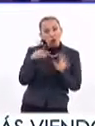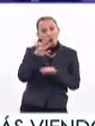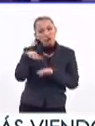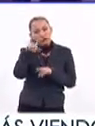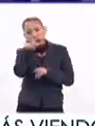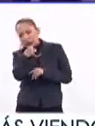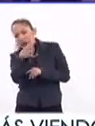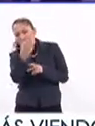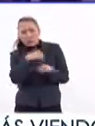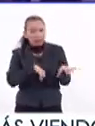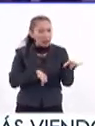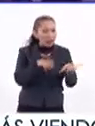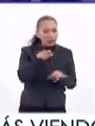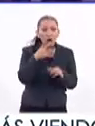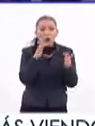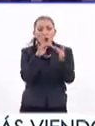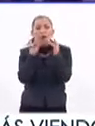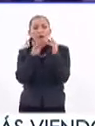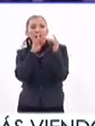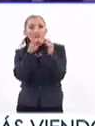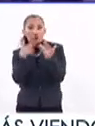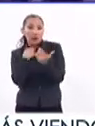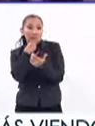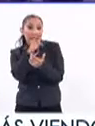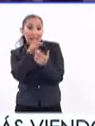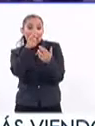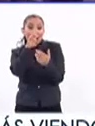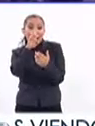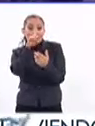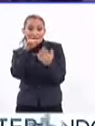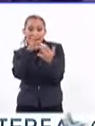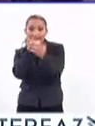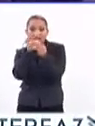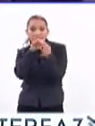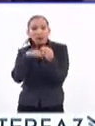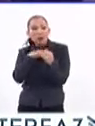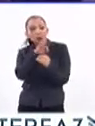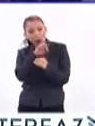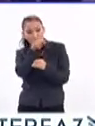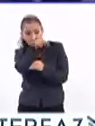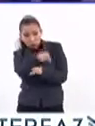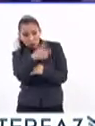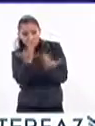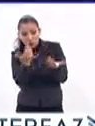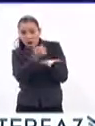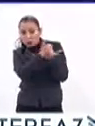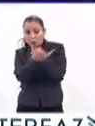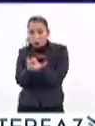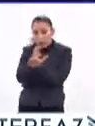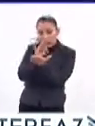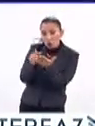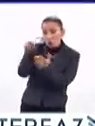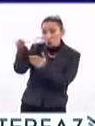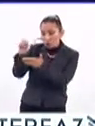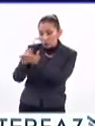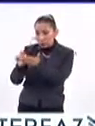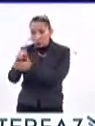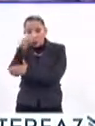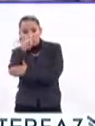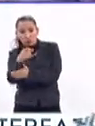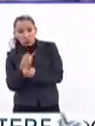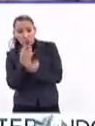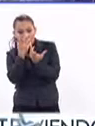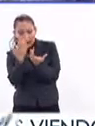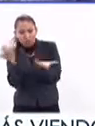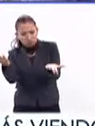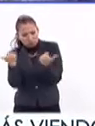buscarle por aquí. Empiezas a hacer contactos, que yo le menciono redes, en el cual yo puedo decir, si tú eres una mediadora, o si tú eres una escritora, o eres una